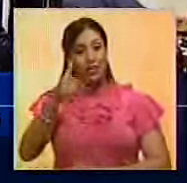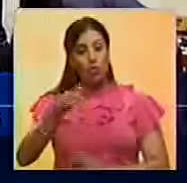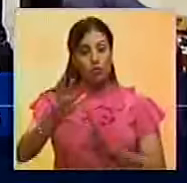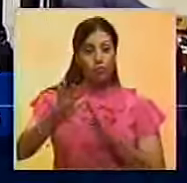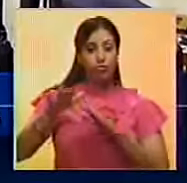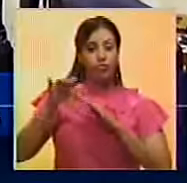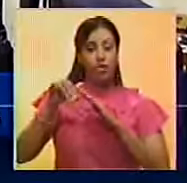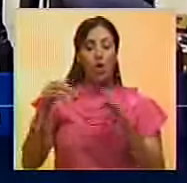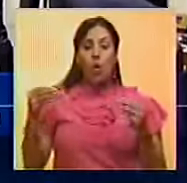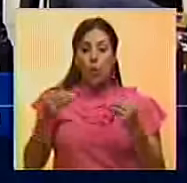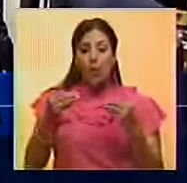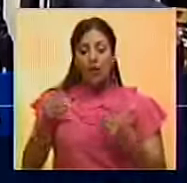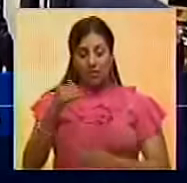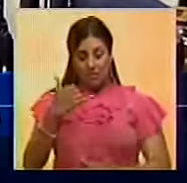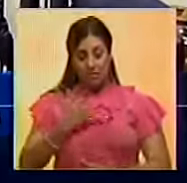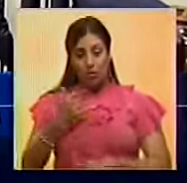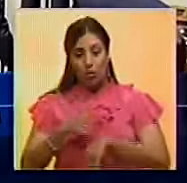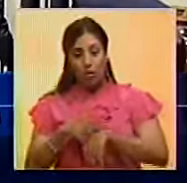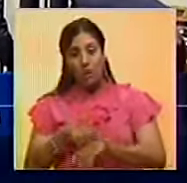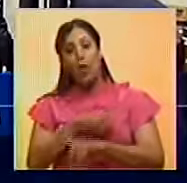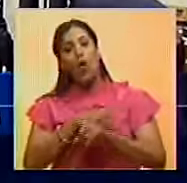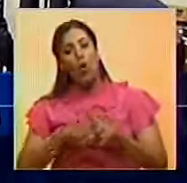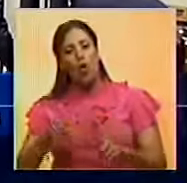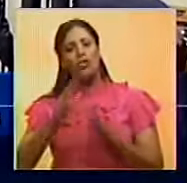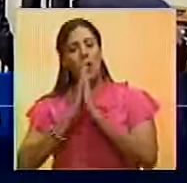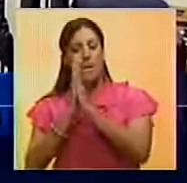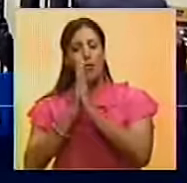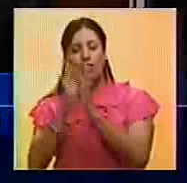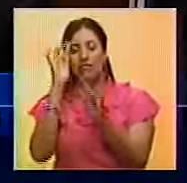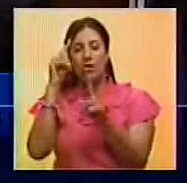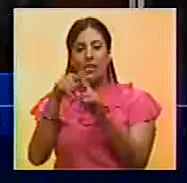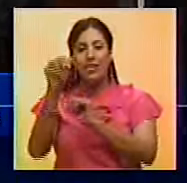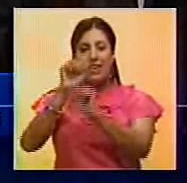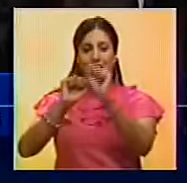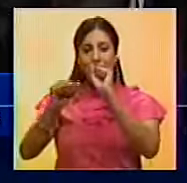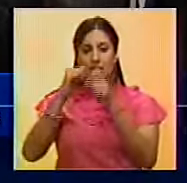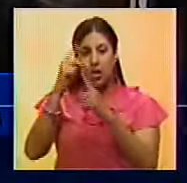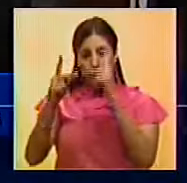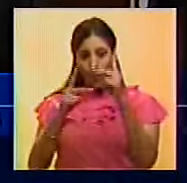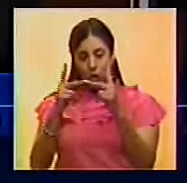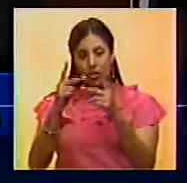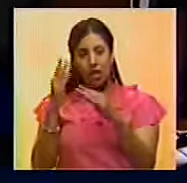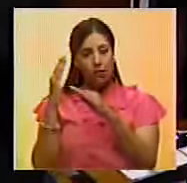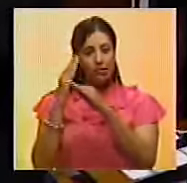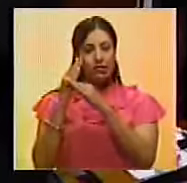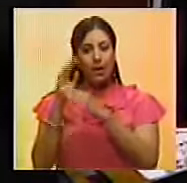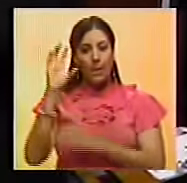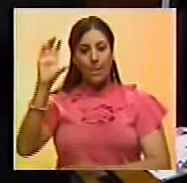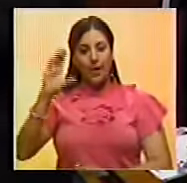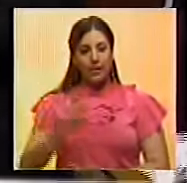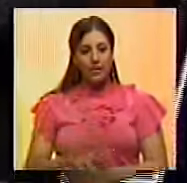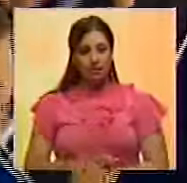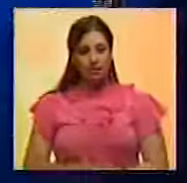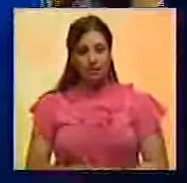corrupción sean publicadas al mismo tiempo y realizó la petición con el fin de evitar que el proceso paralice el país.